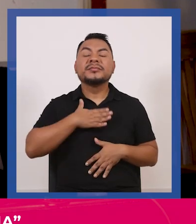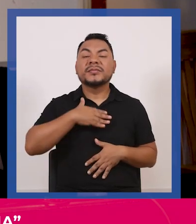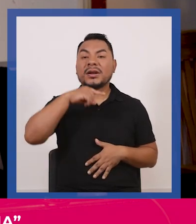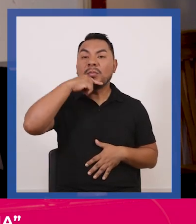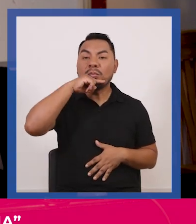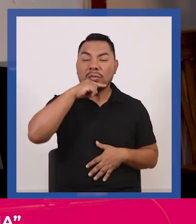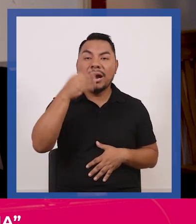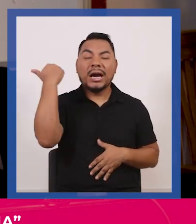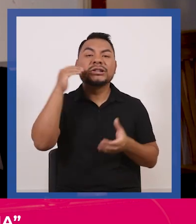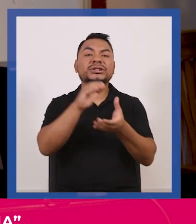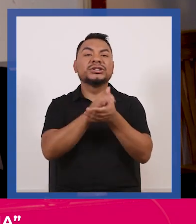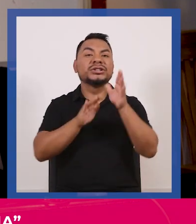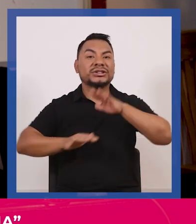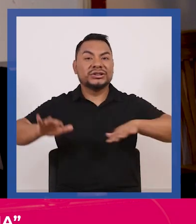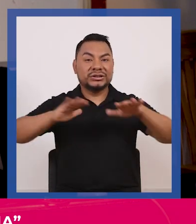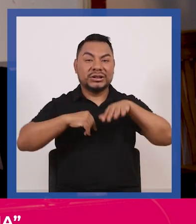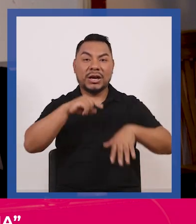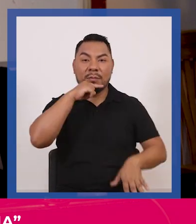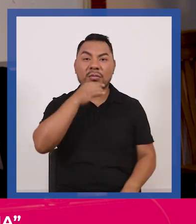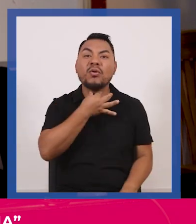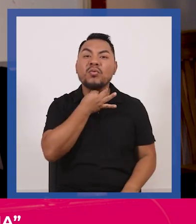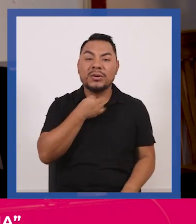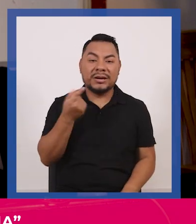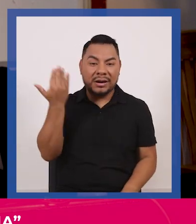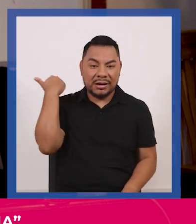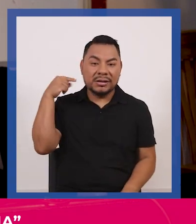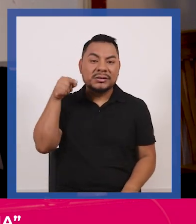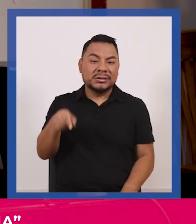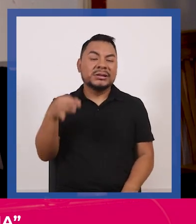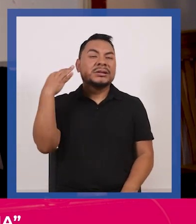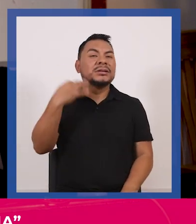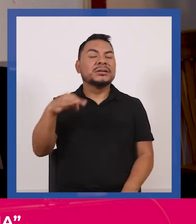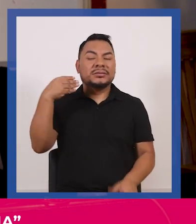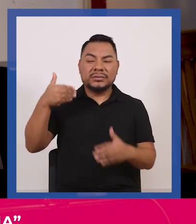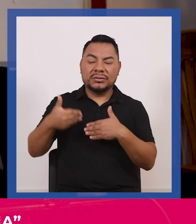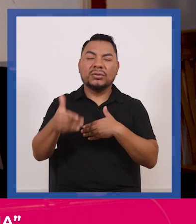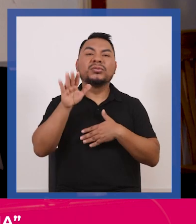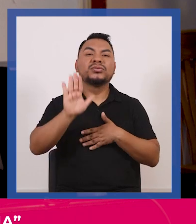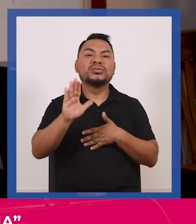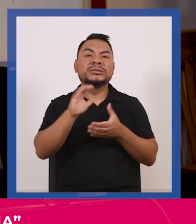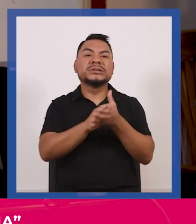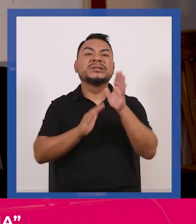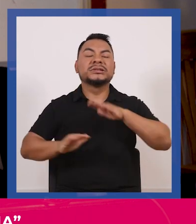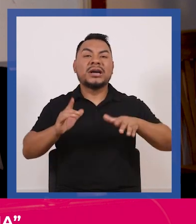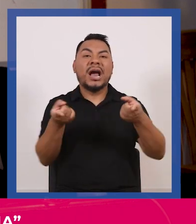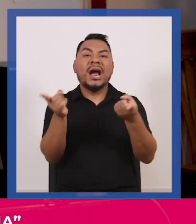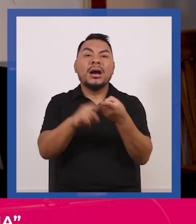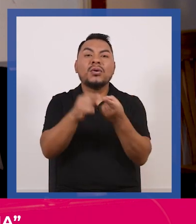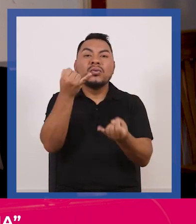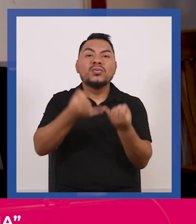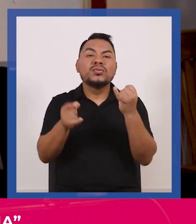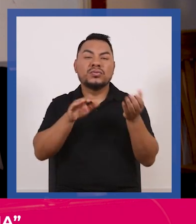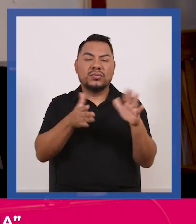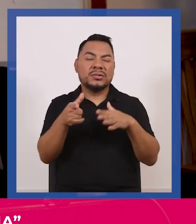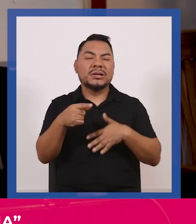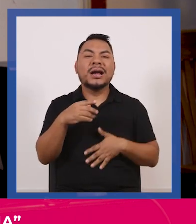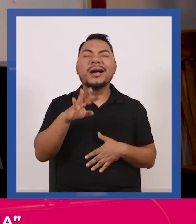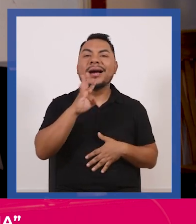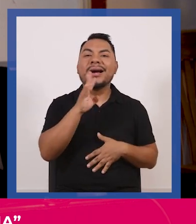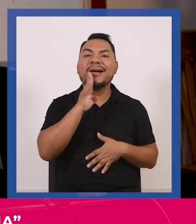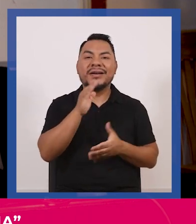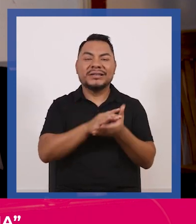chinchana chinchavagina que conservó además su acento chinchano hasta el último de sus días